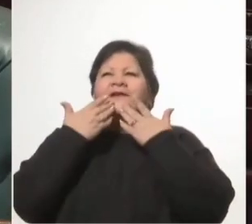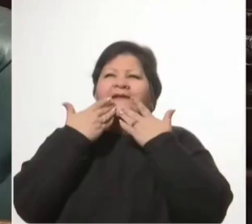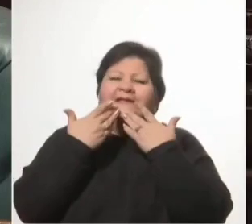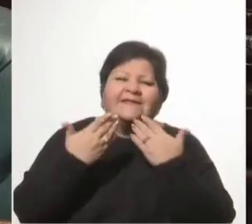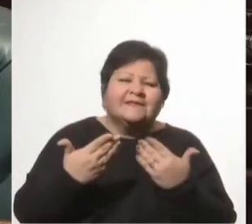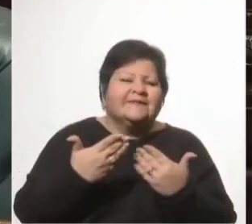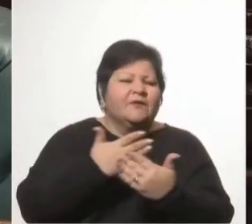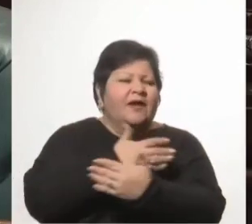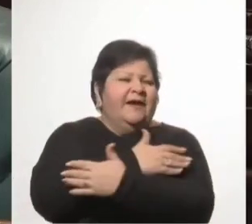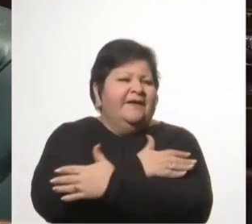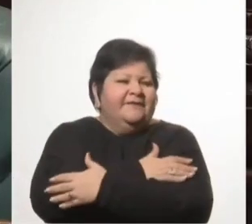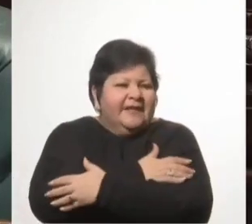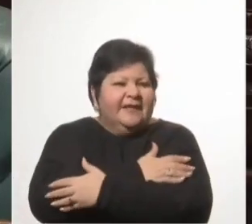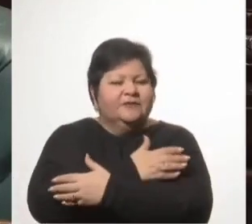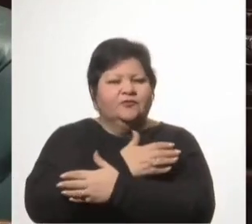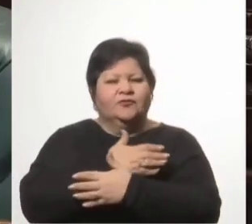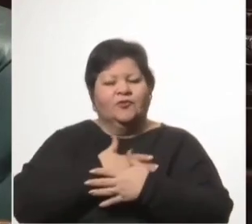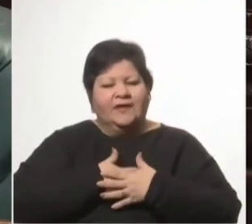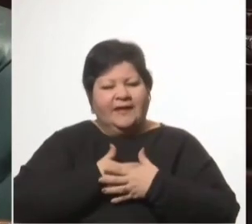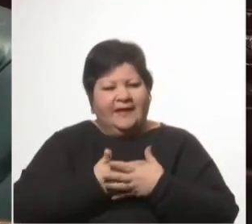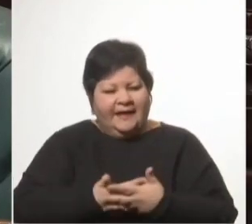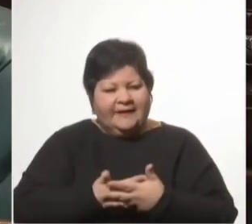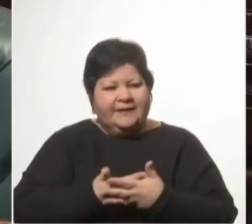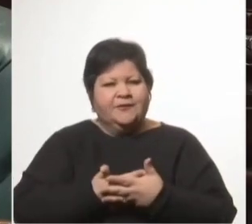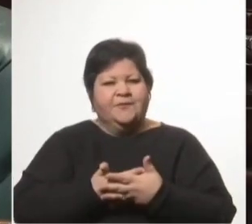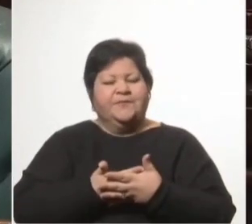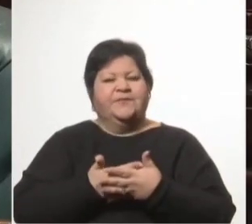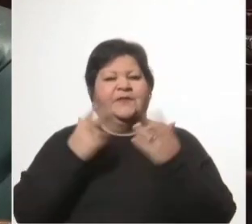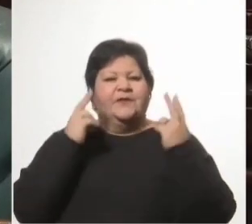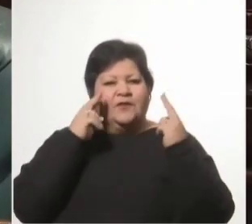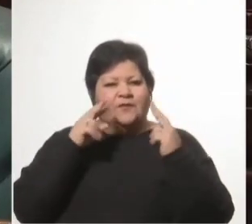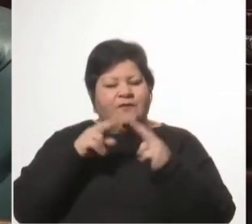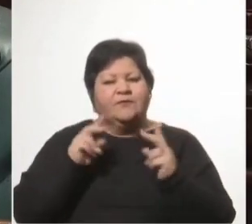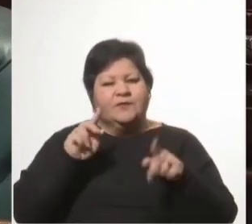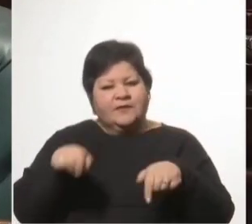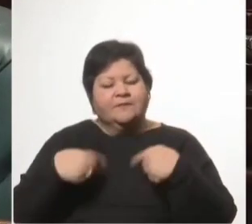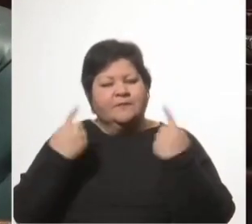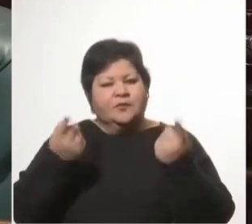gracias por tu cálido viento. Nos vemos en el próximo carnaval. Gracias.